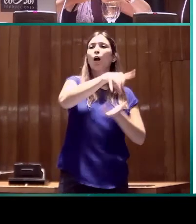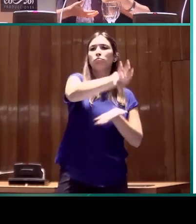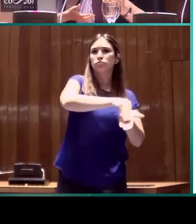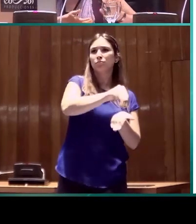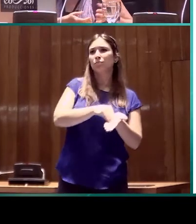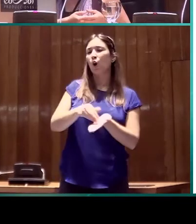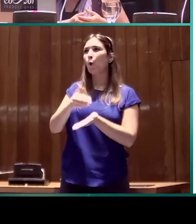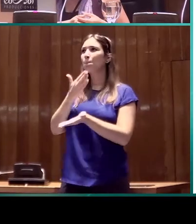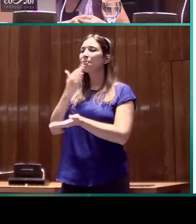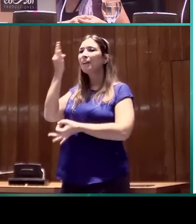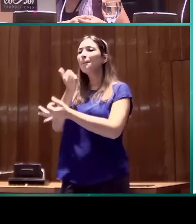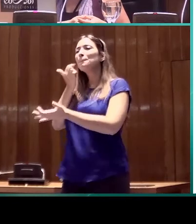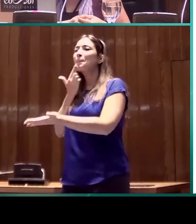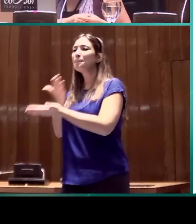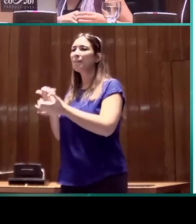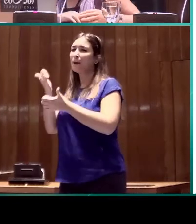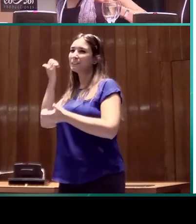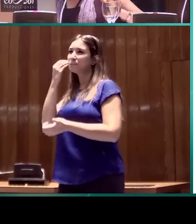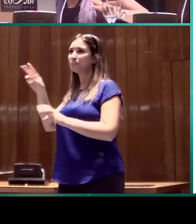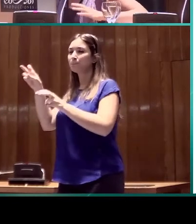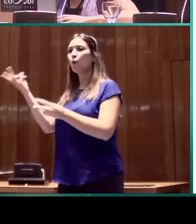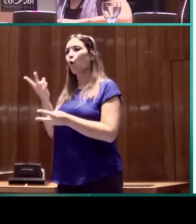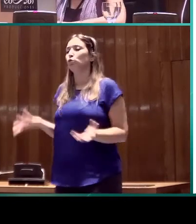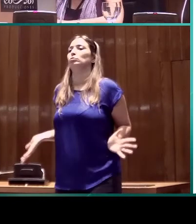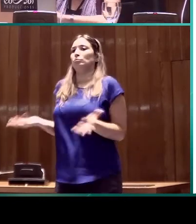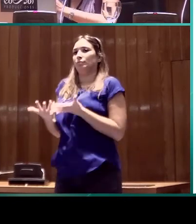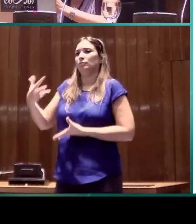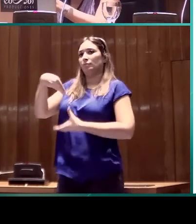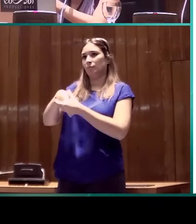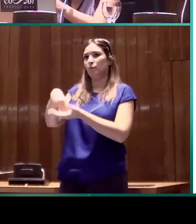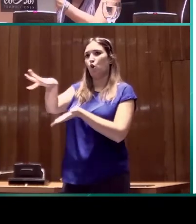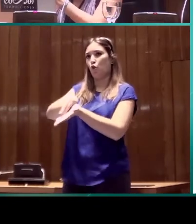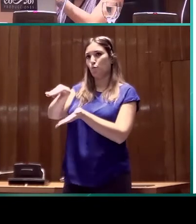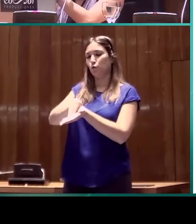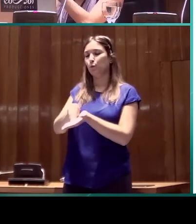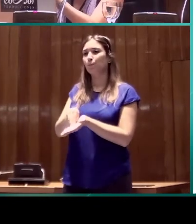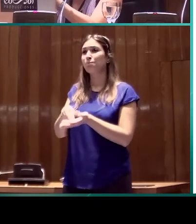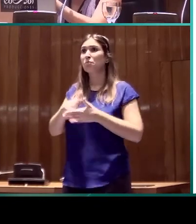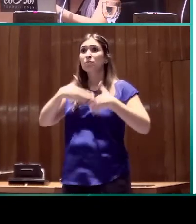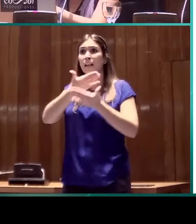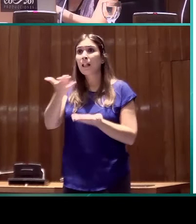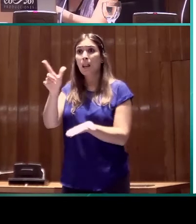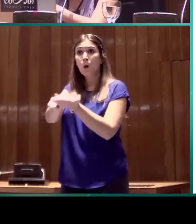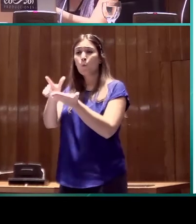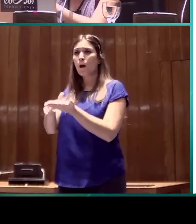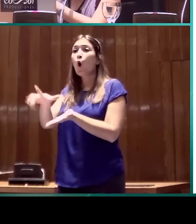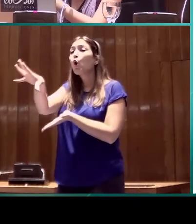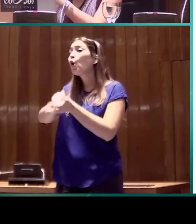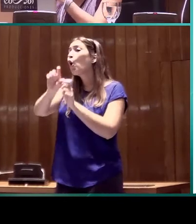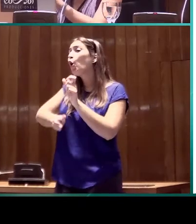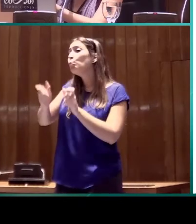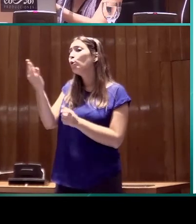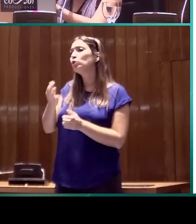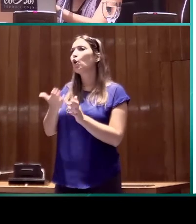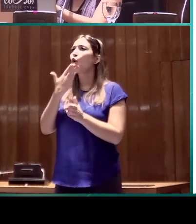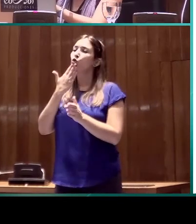datos más elicitados. En cualquier lengua, tener un corpus significa tener una